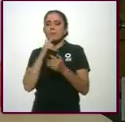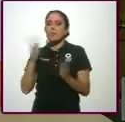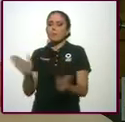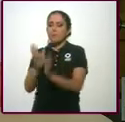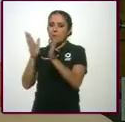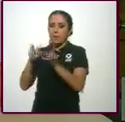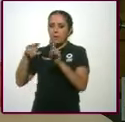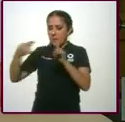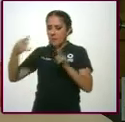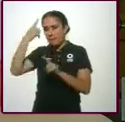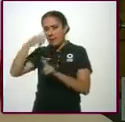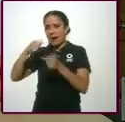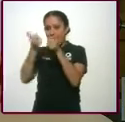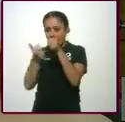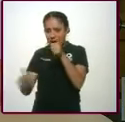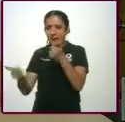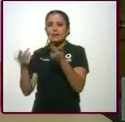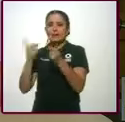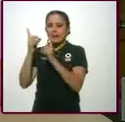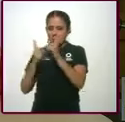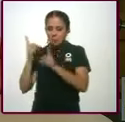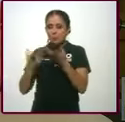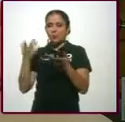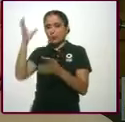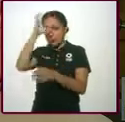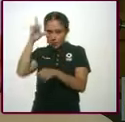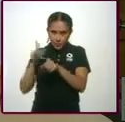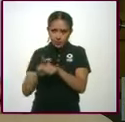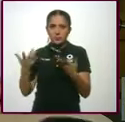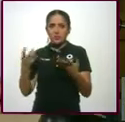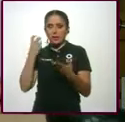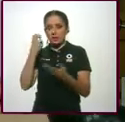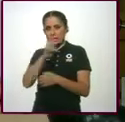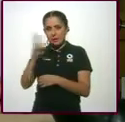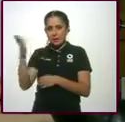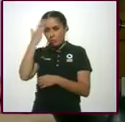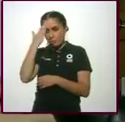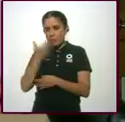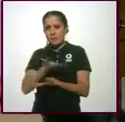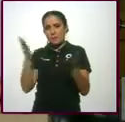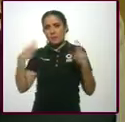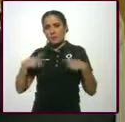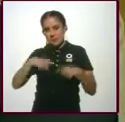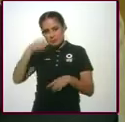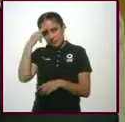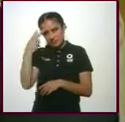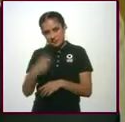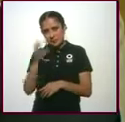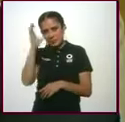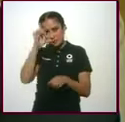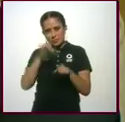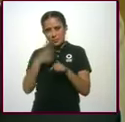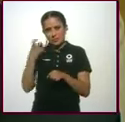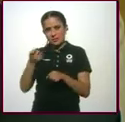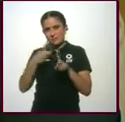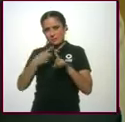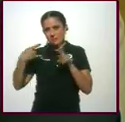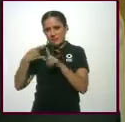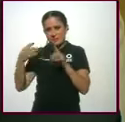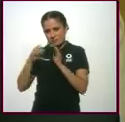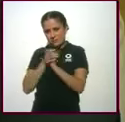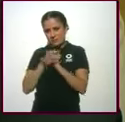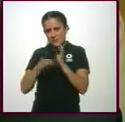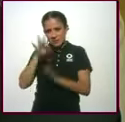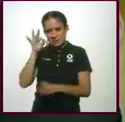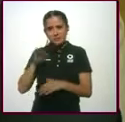el deporte, promover la cultura y hacerle reconocimiento a la gente de México. Oye, a ver, ¿qué fue para ti, Ernesto?